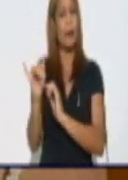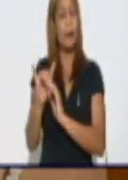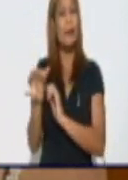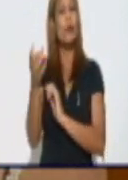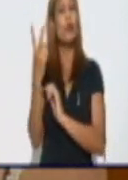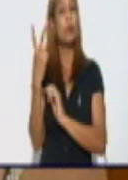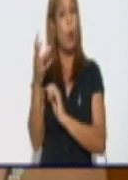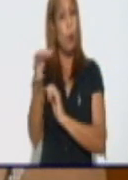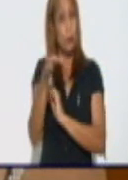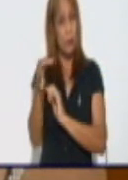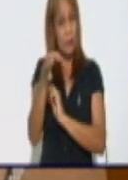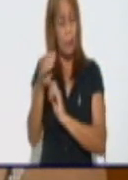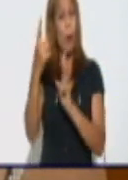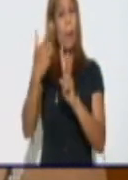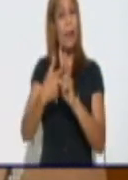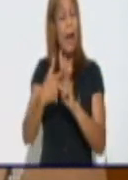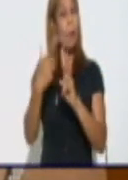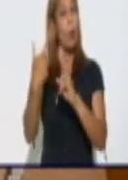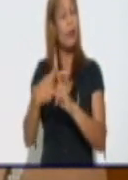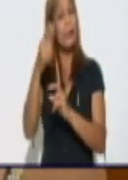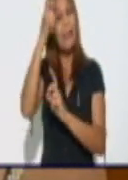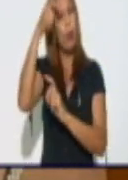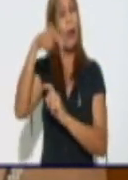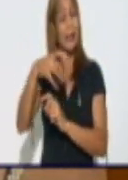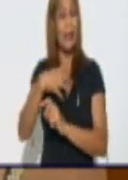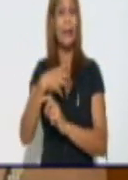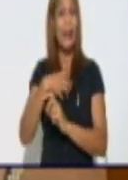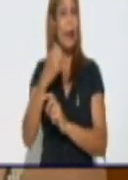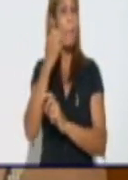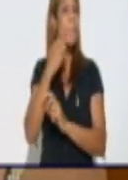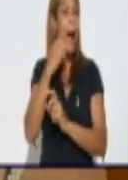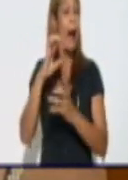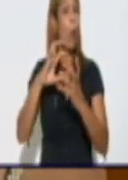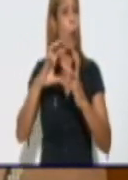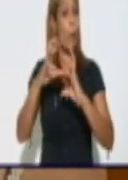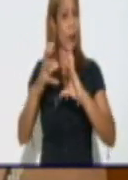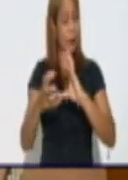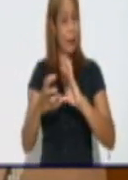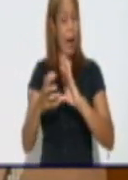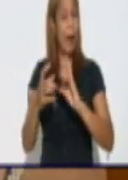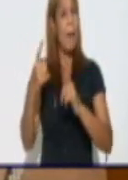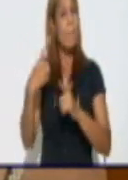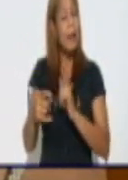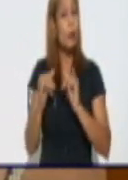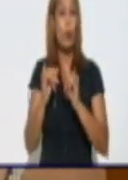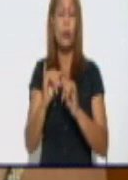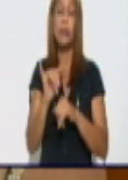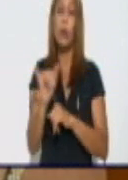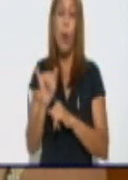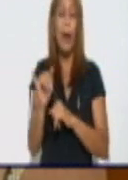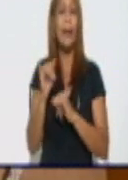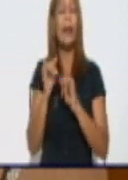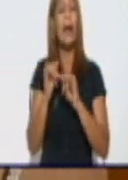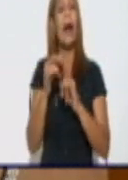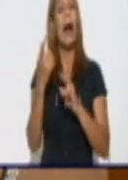municipios que en estos momentos tienen la mayor complejidad. Sin embargo, también hay que decir que Cautocrito, con una tasa de 77.